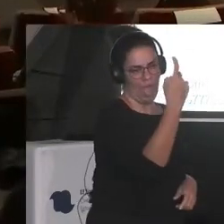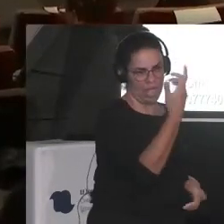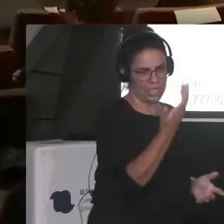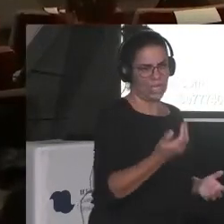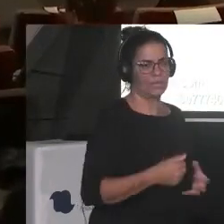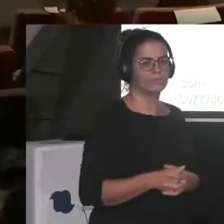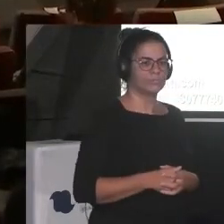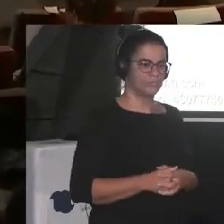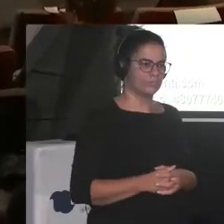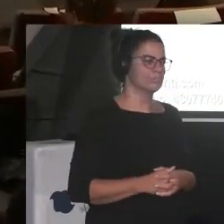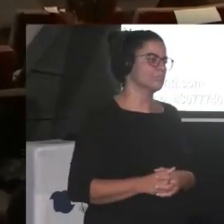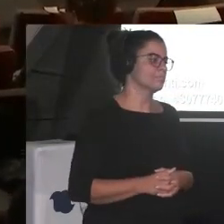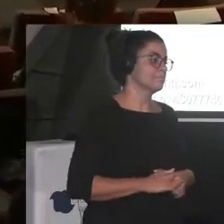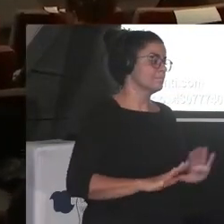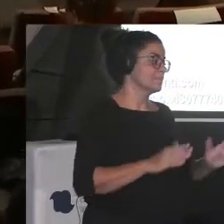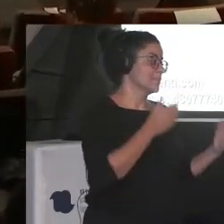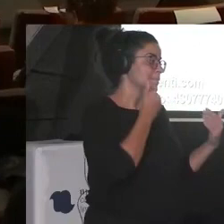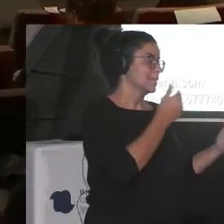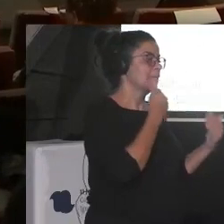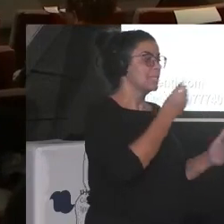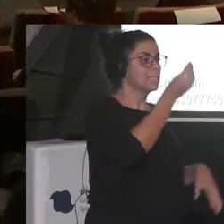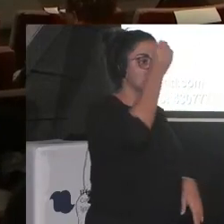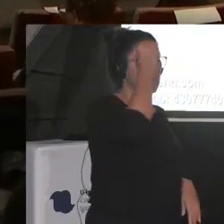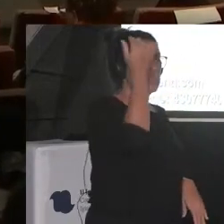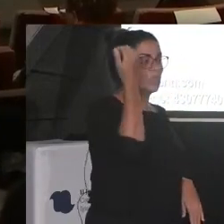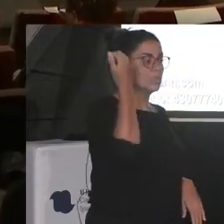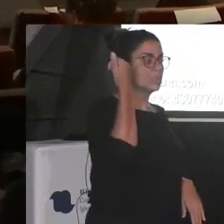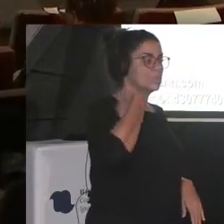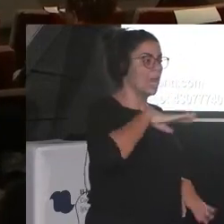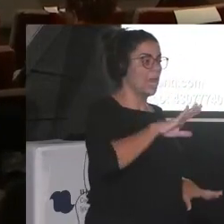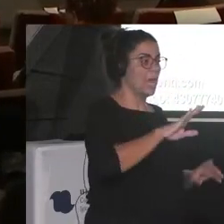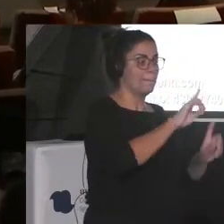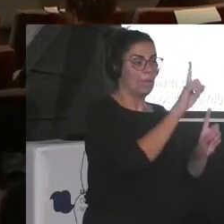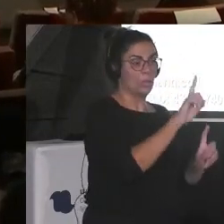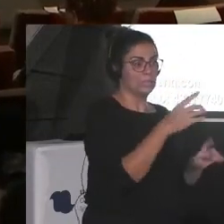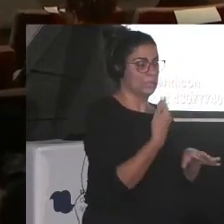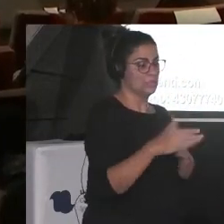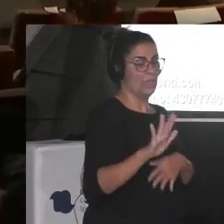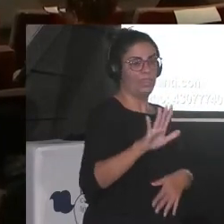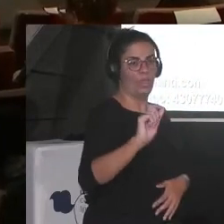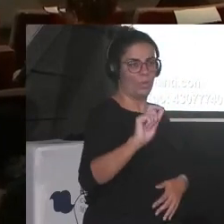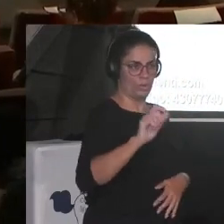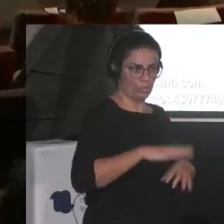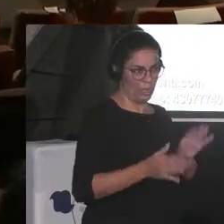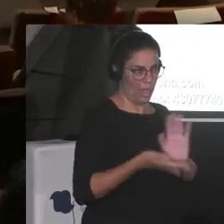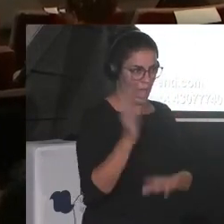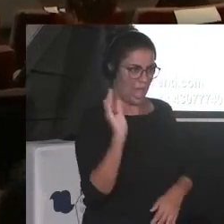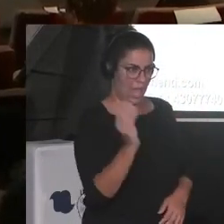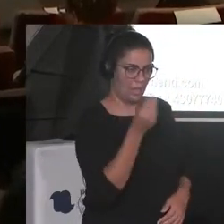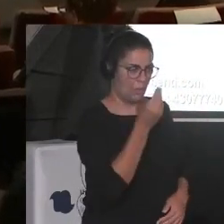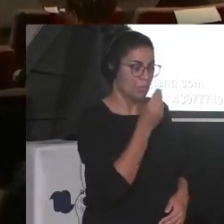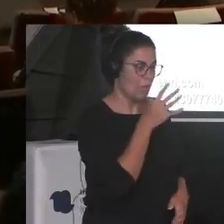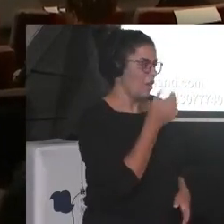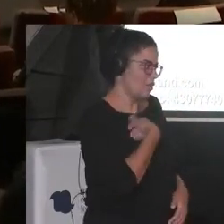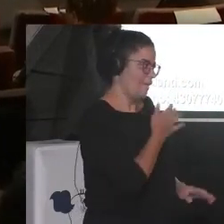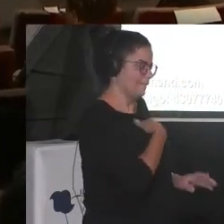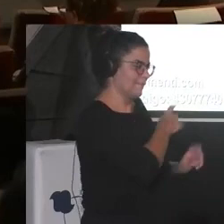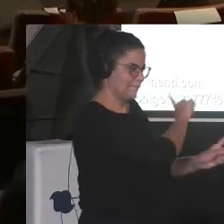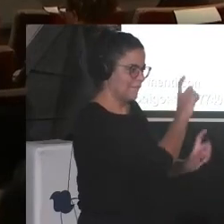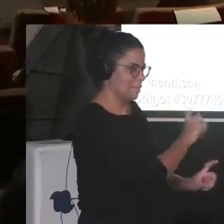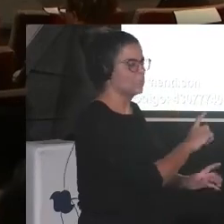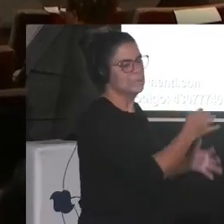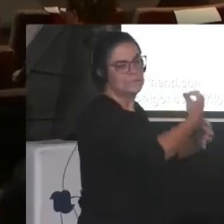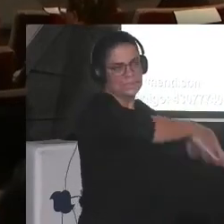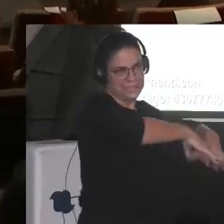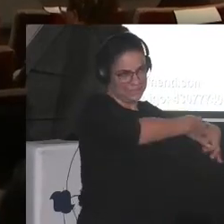gracias Gabriela creo que ya están por ahí las preguntas nos quedan cinco minutillos antes de irnos al almuerzo y te voy a trasladar yo una más